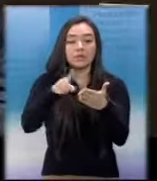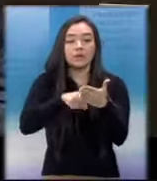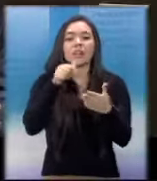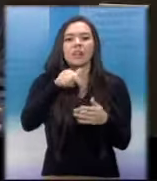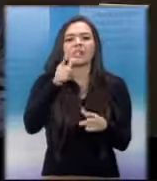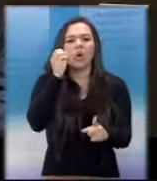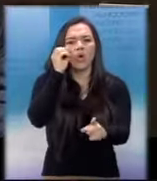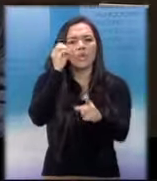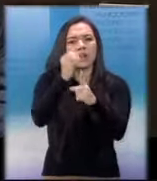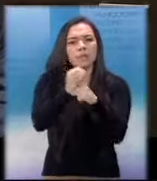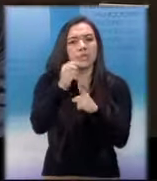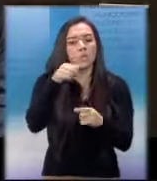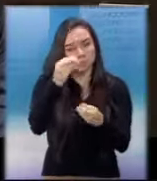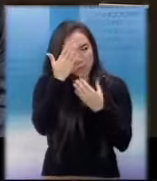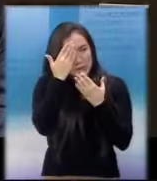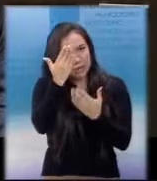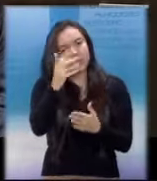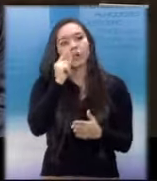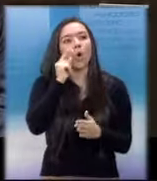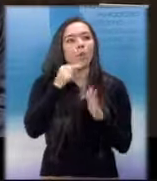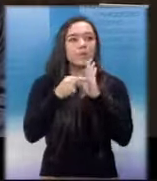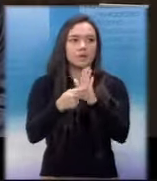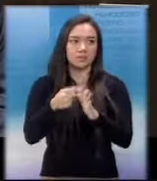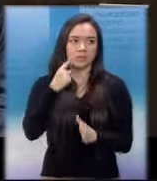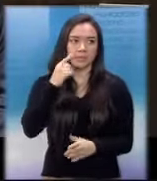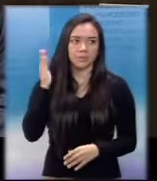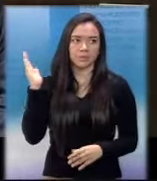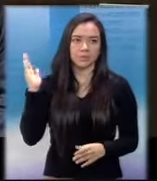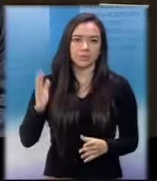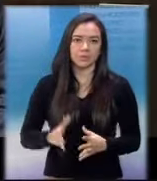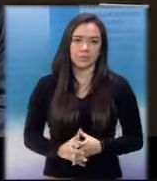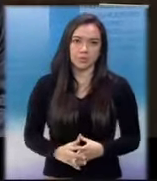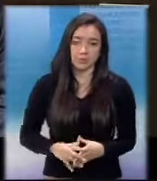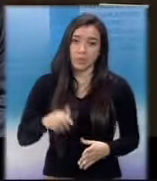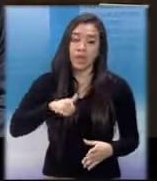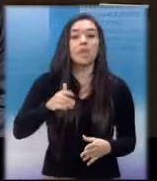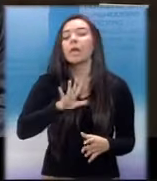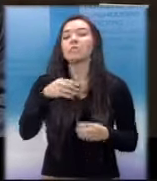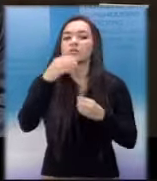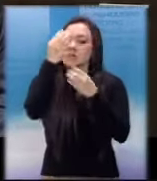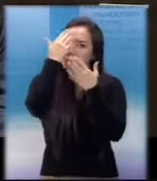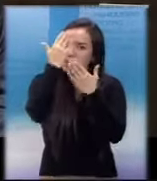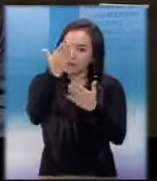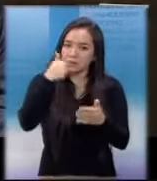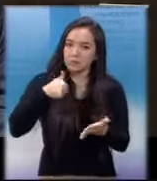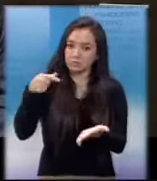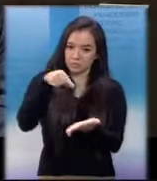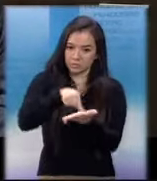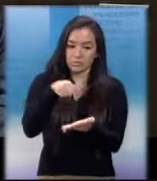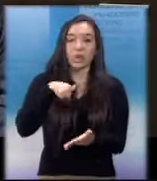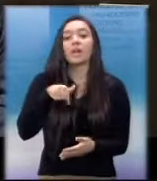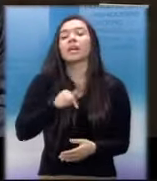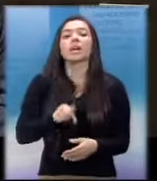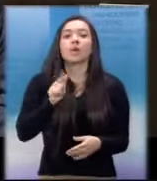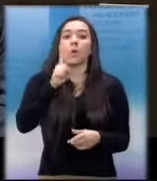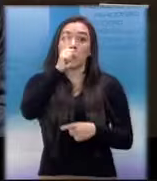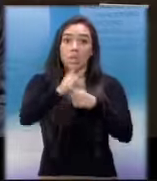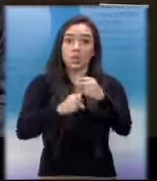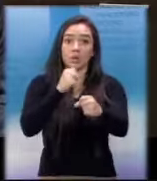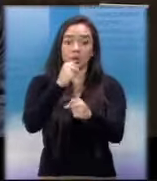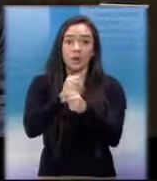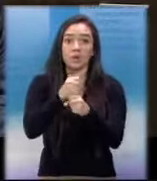próximo año? Muchas gracias por la entrevista. Yo creo que lo más importante para la entrante es